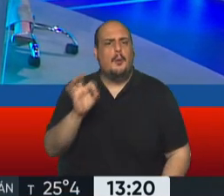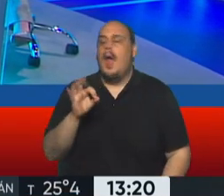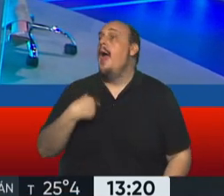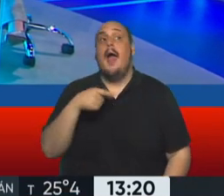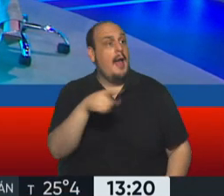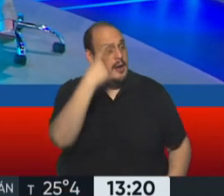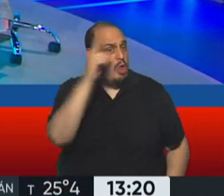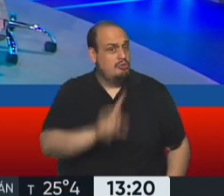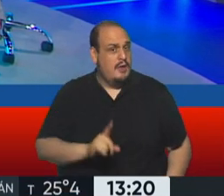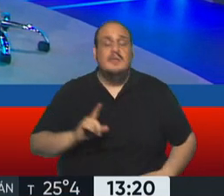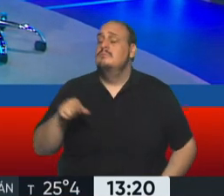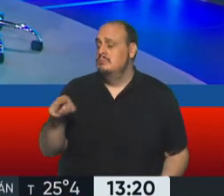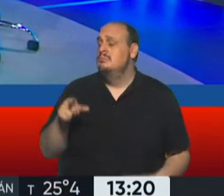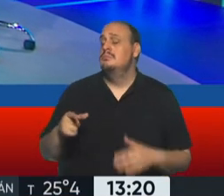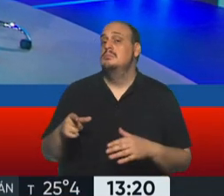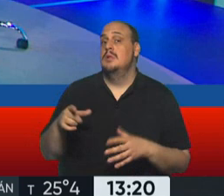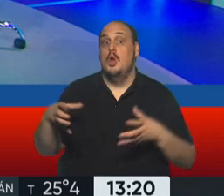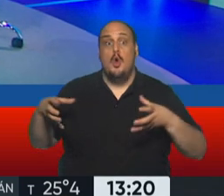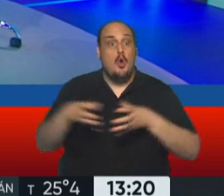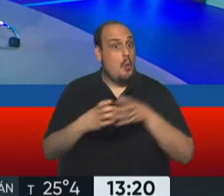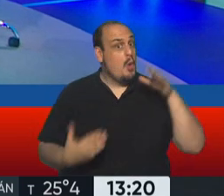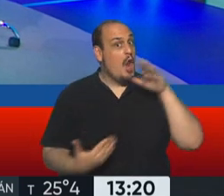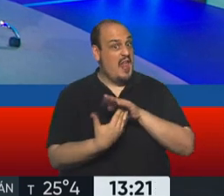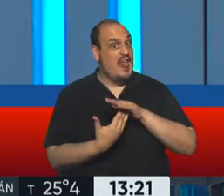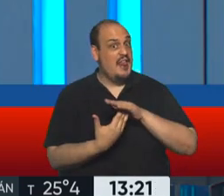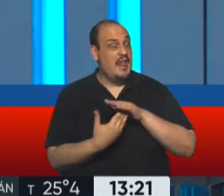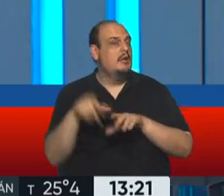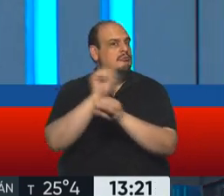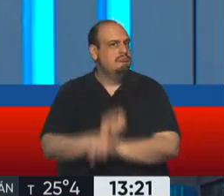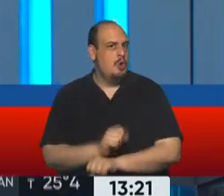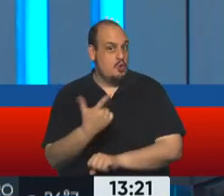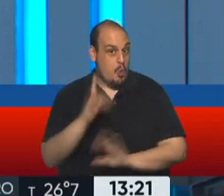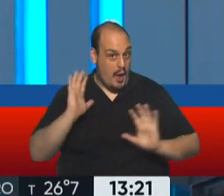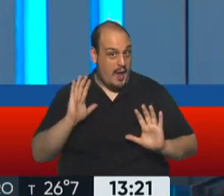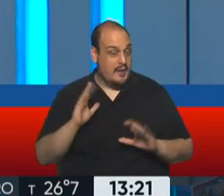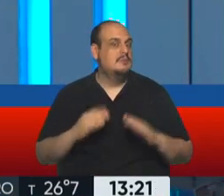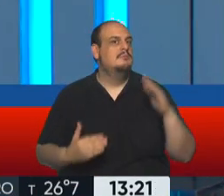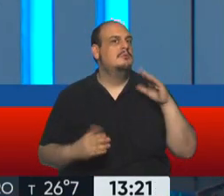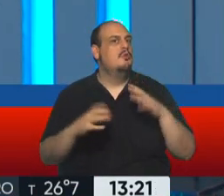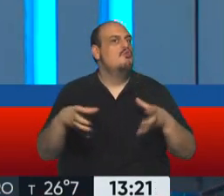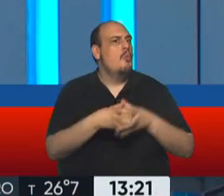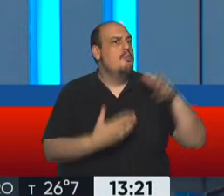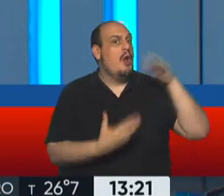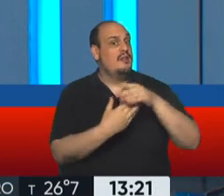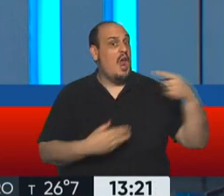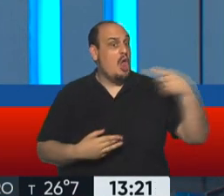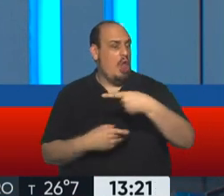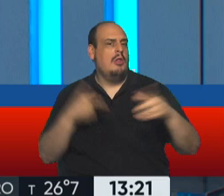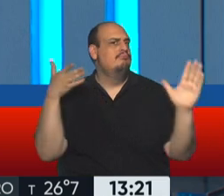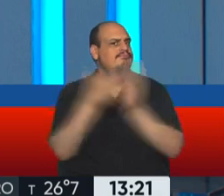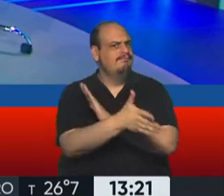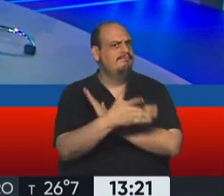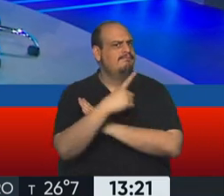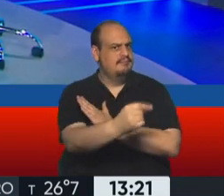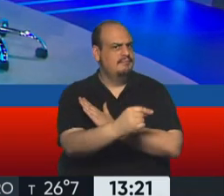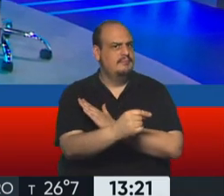lo sabía bueno. del comando. El líder del comando, que es el que no está preso. Es el que escapó. Claro. el que prófugo. De este